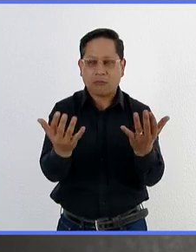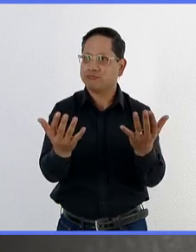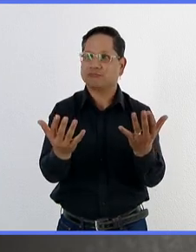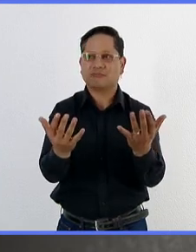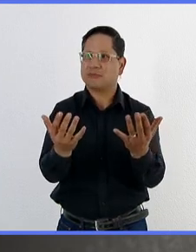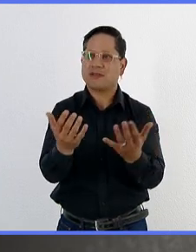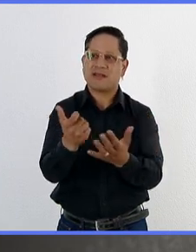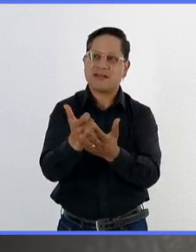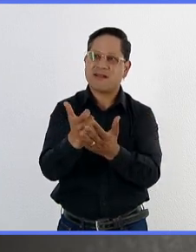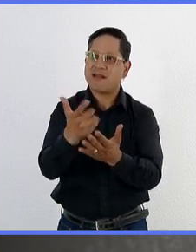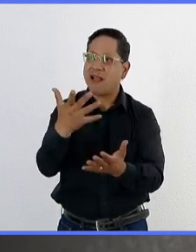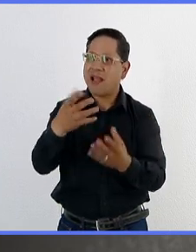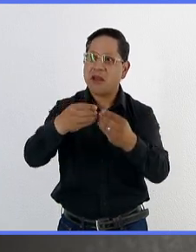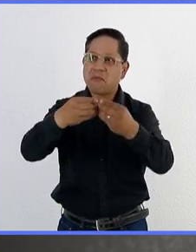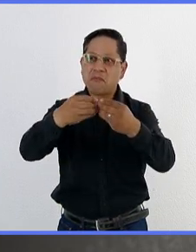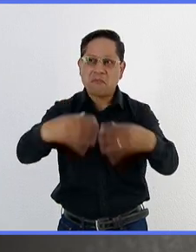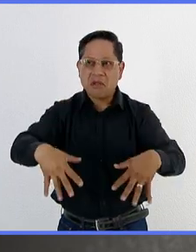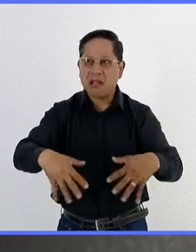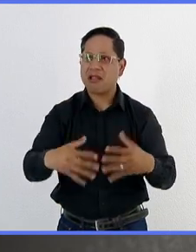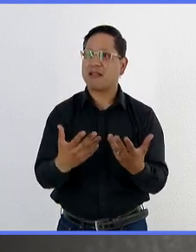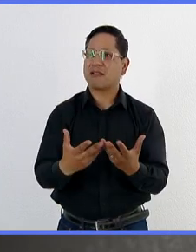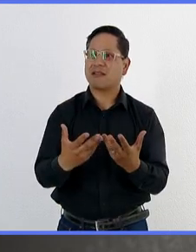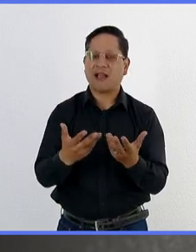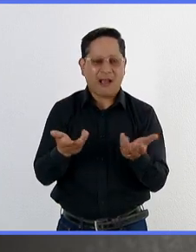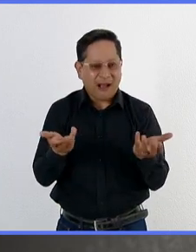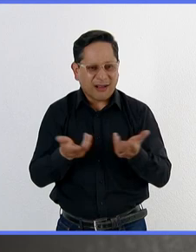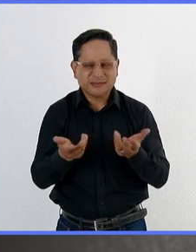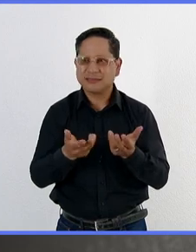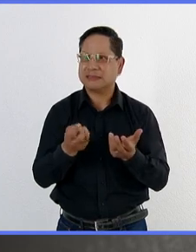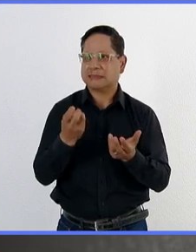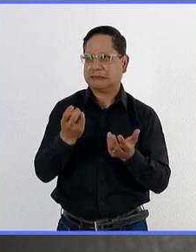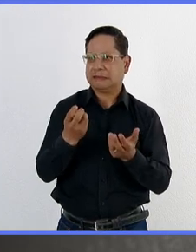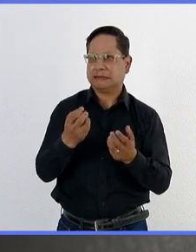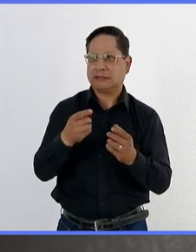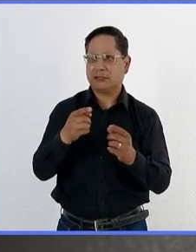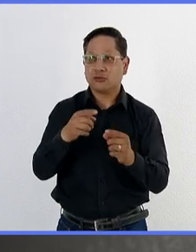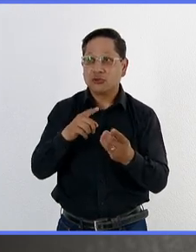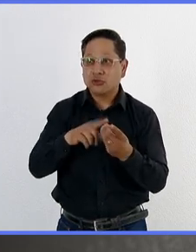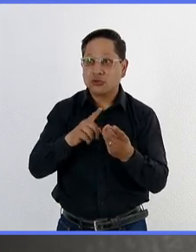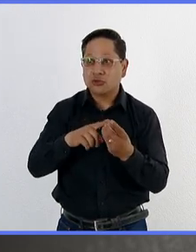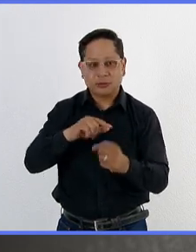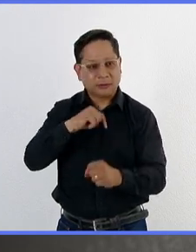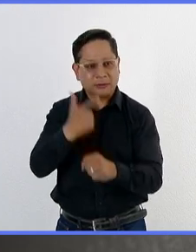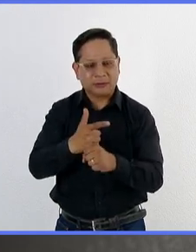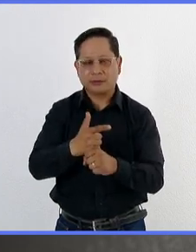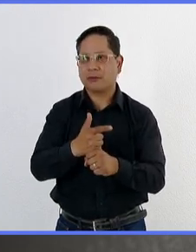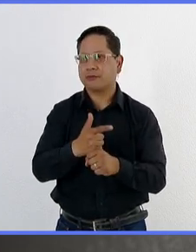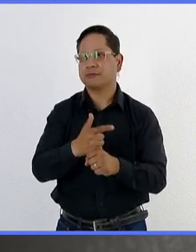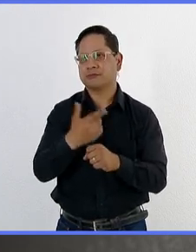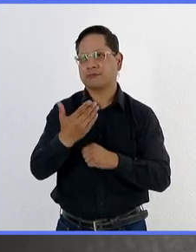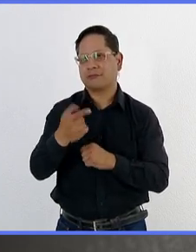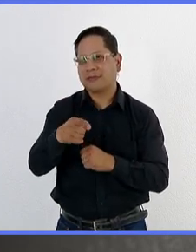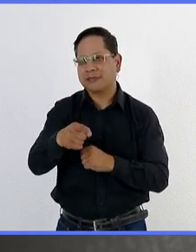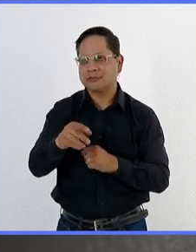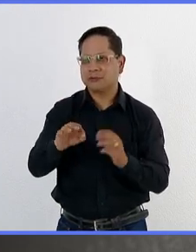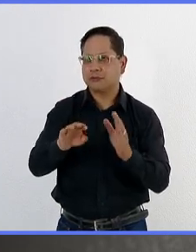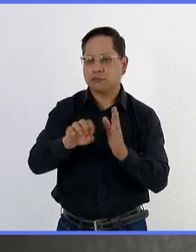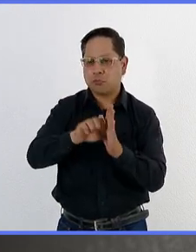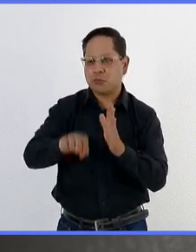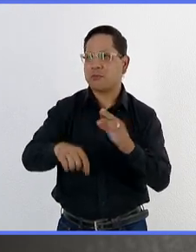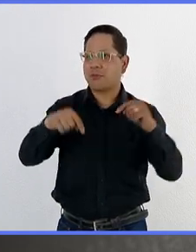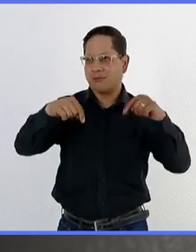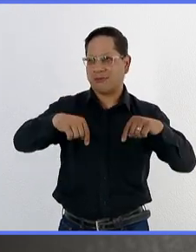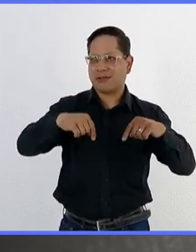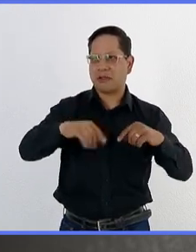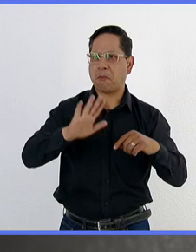costos de producción y bueno, hablando ya en cuanto a de dónde se detecta, pues restricciones a la movilización. En